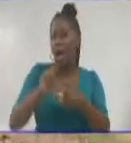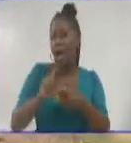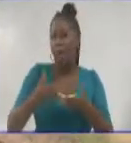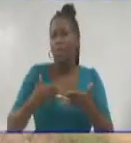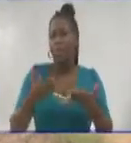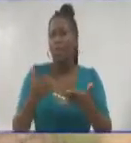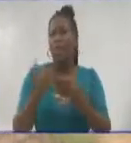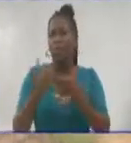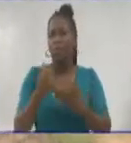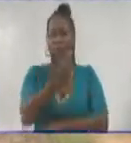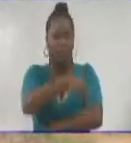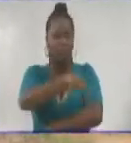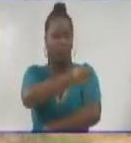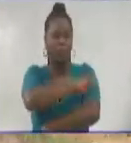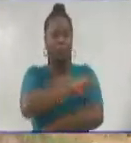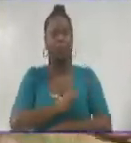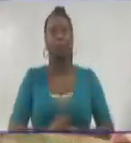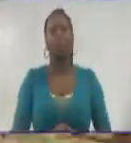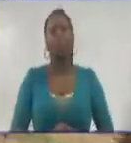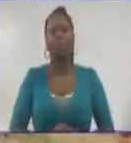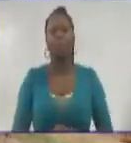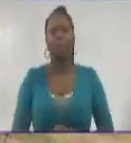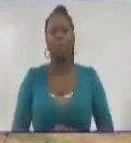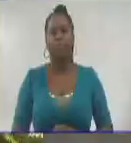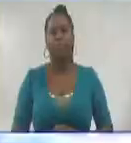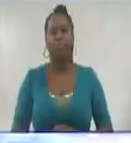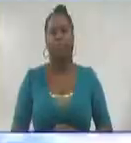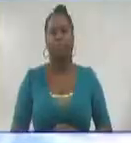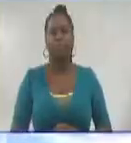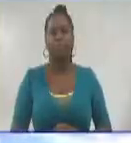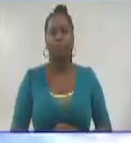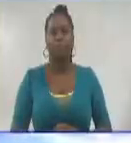de su pueblo. Isaac García Cárdenas, a tiempo.